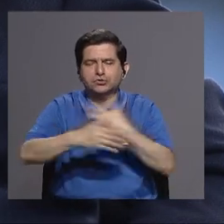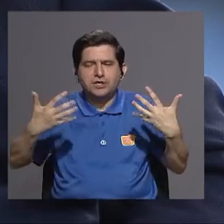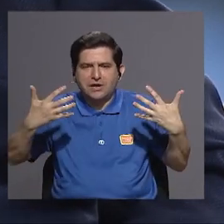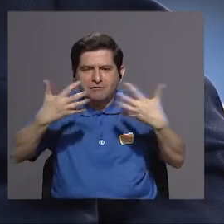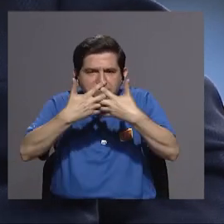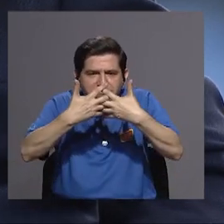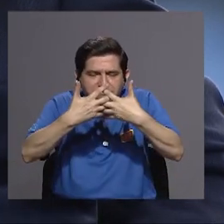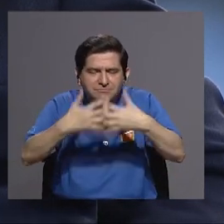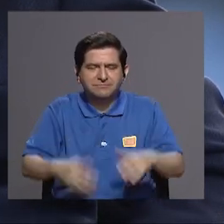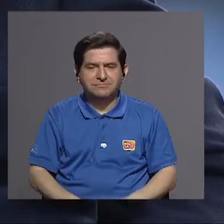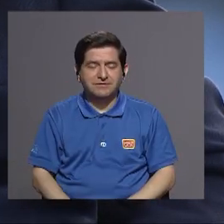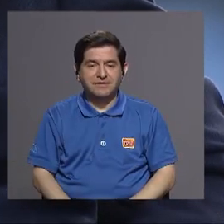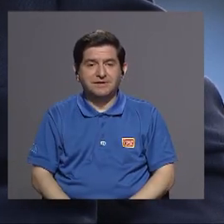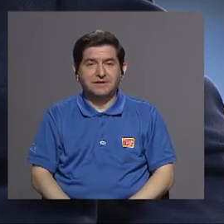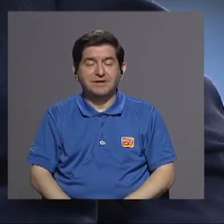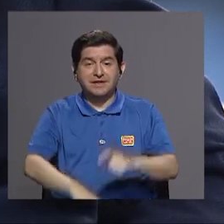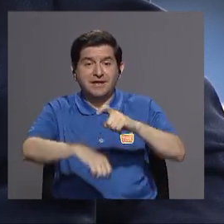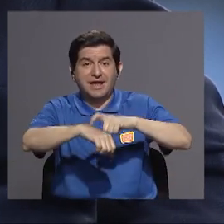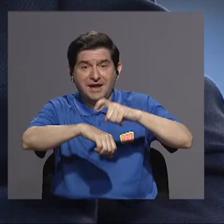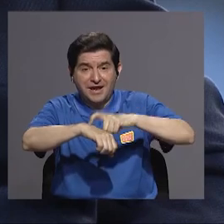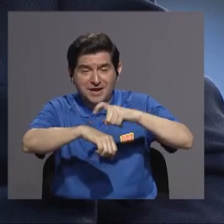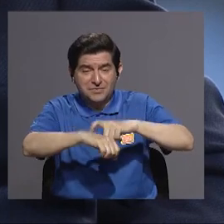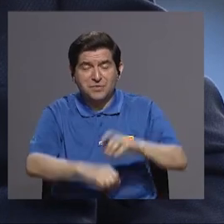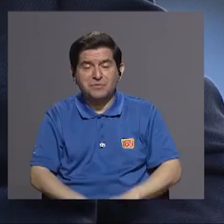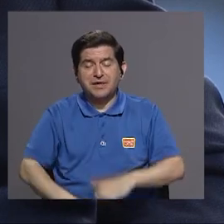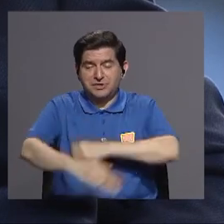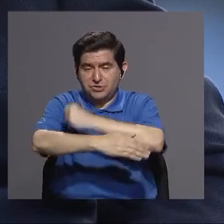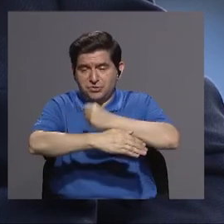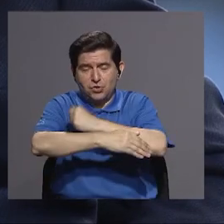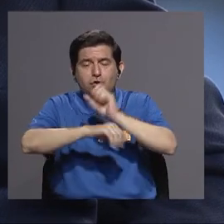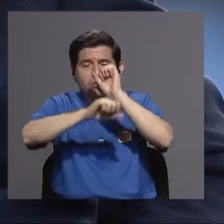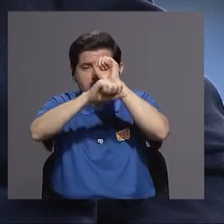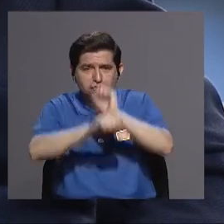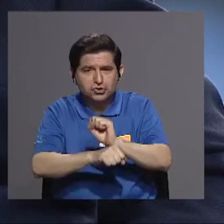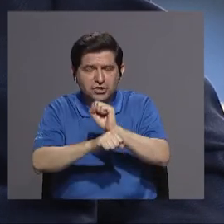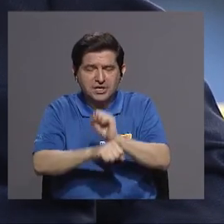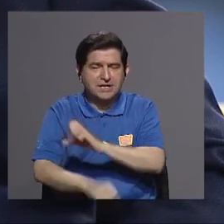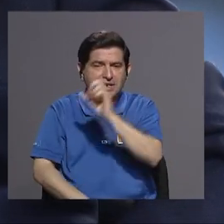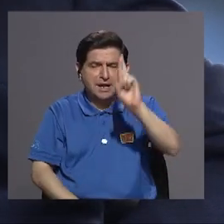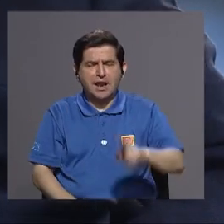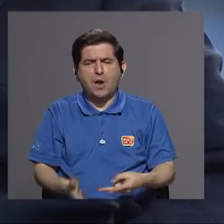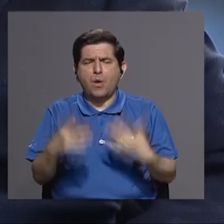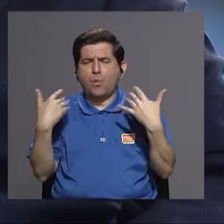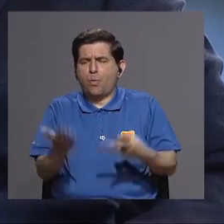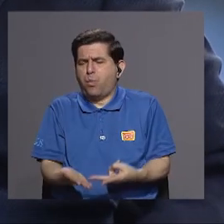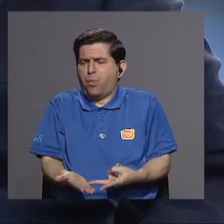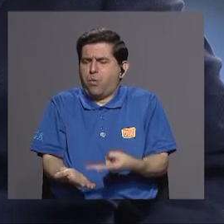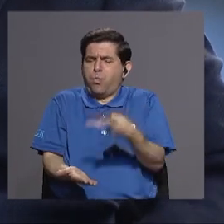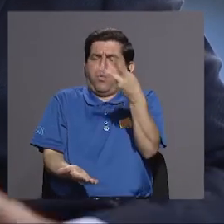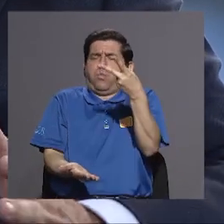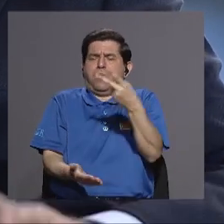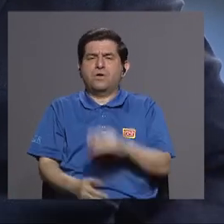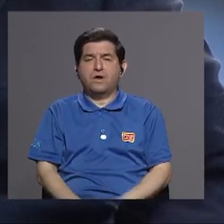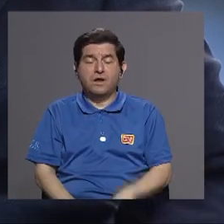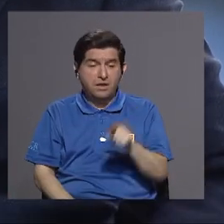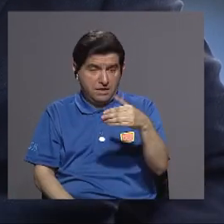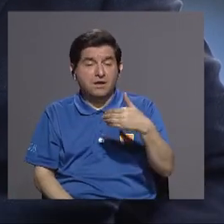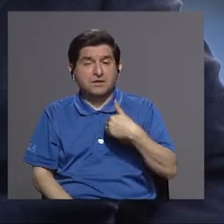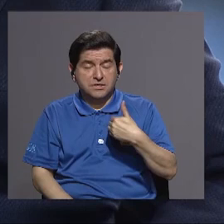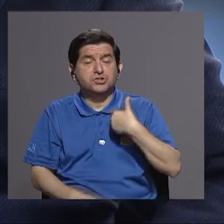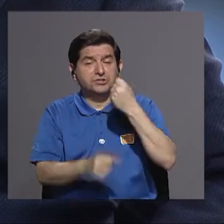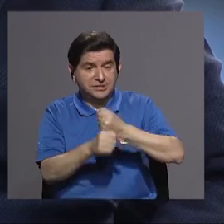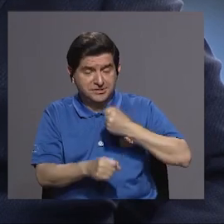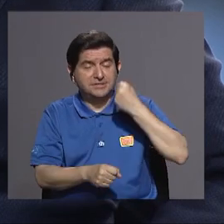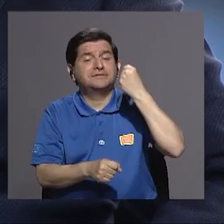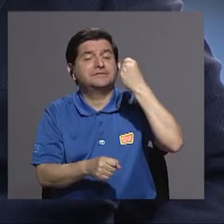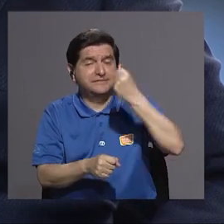que salen y cuando la música la la cocina tradicional costarricense es riquísimo ahora y ellos tienen esa tarea